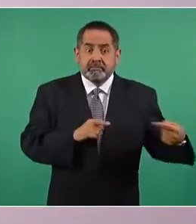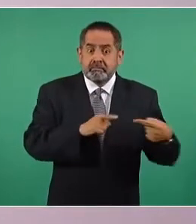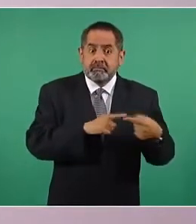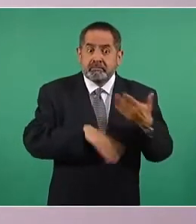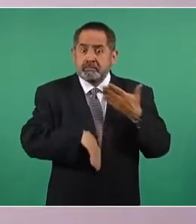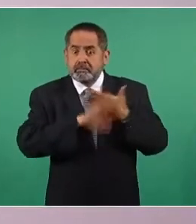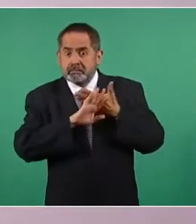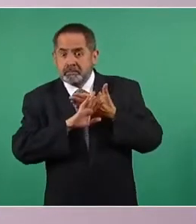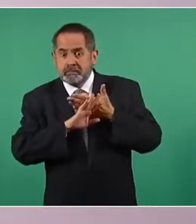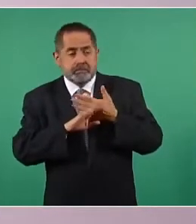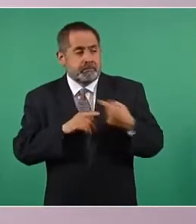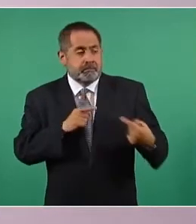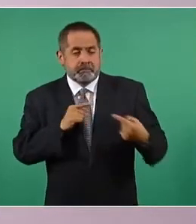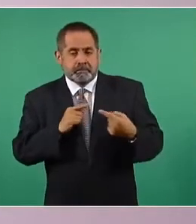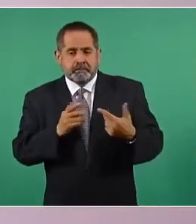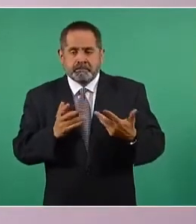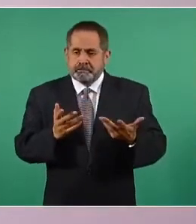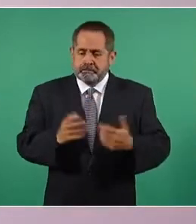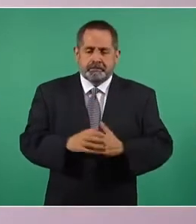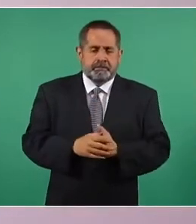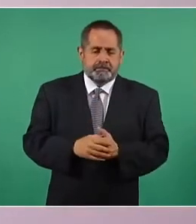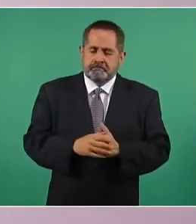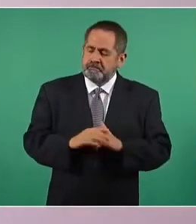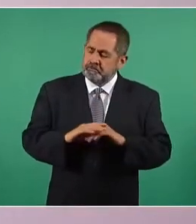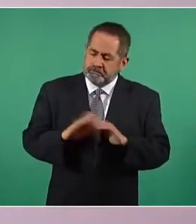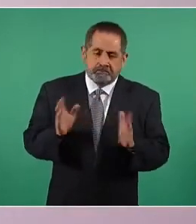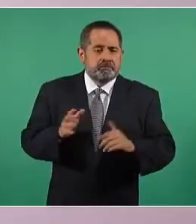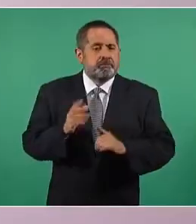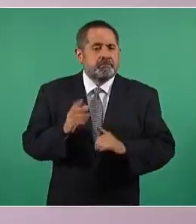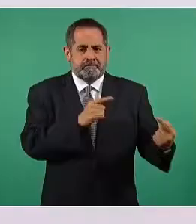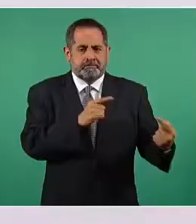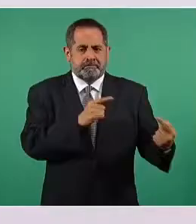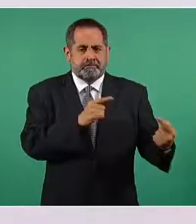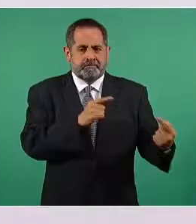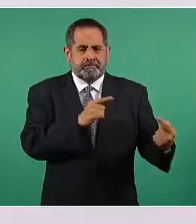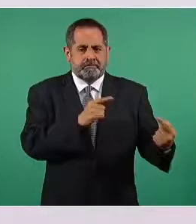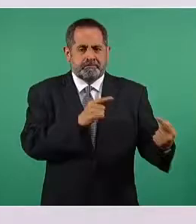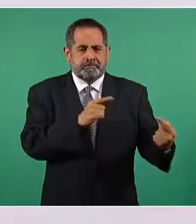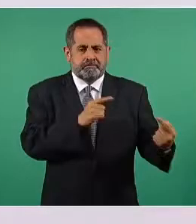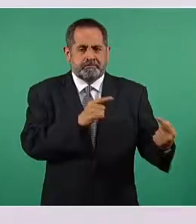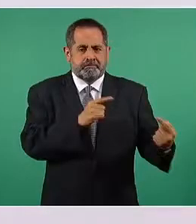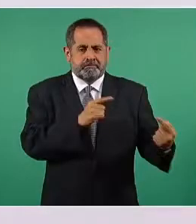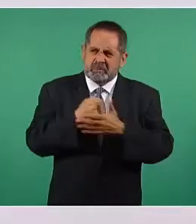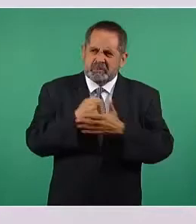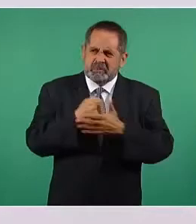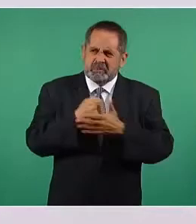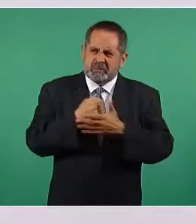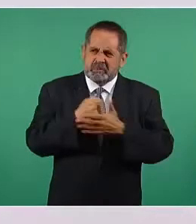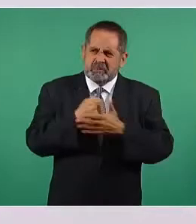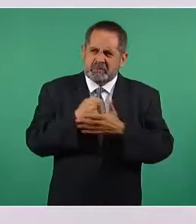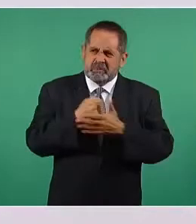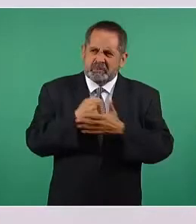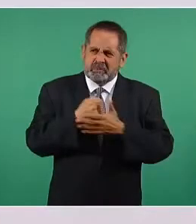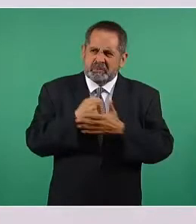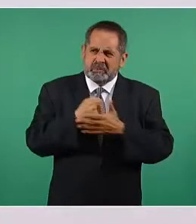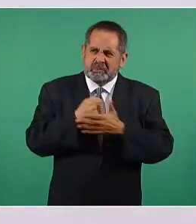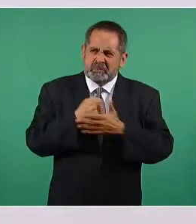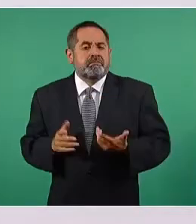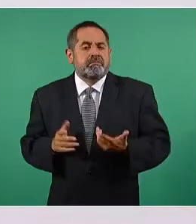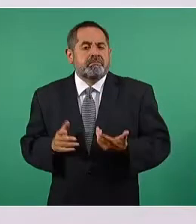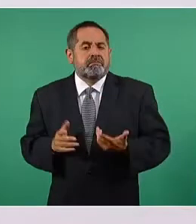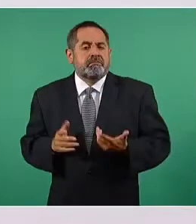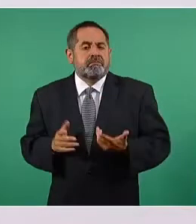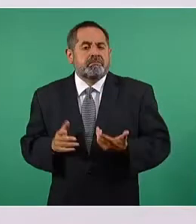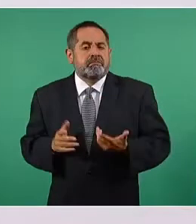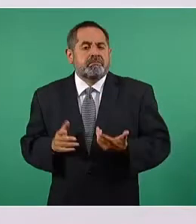como era de esperarse nuestros actos básicamente a impedir